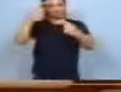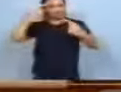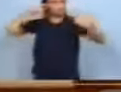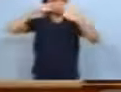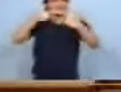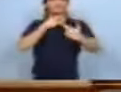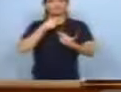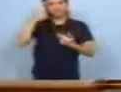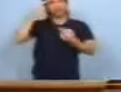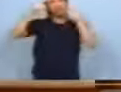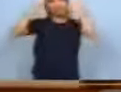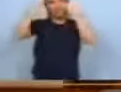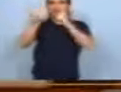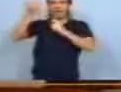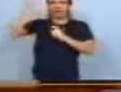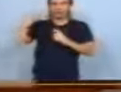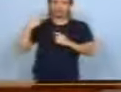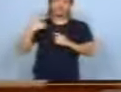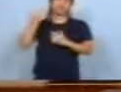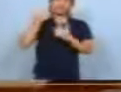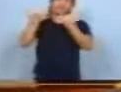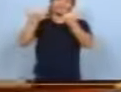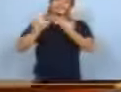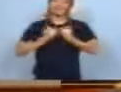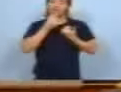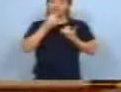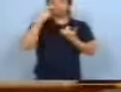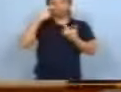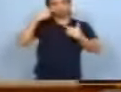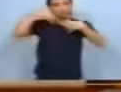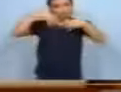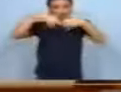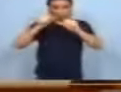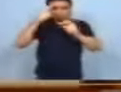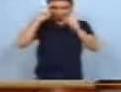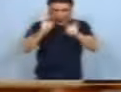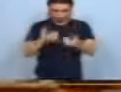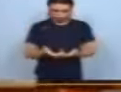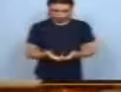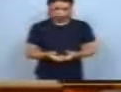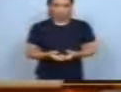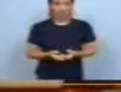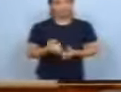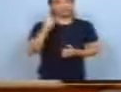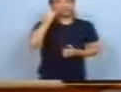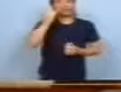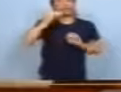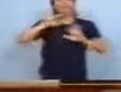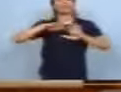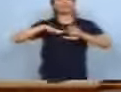soñaban. Y nos habían, y hemos inculcado a nosotras también, ¿no? Y después,